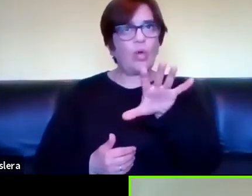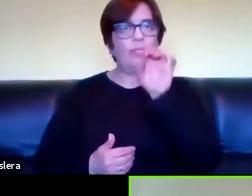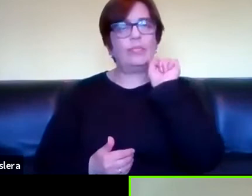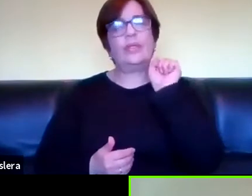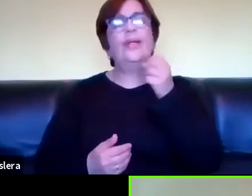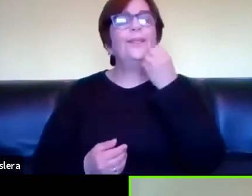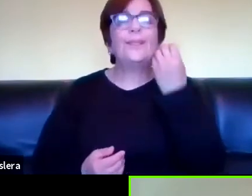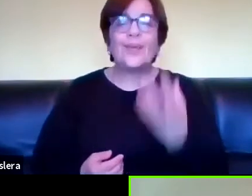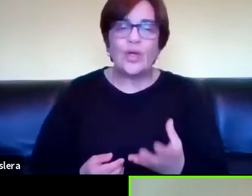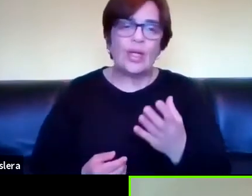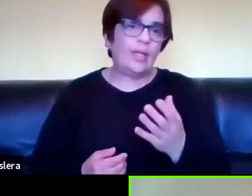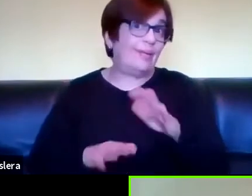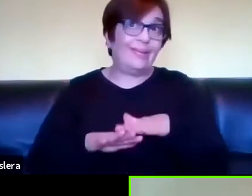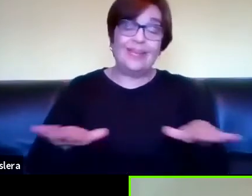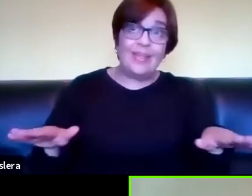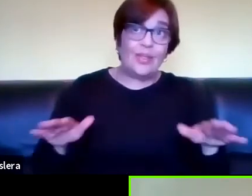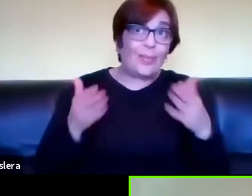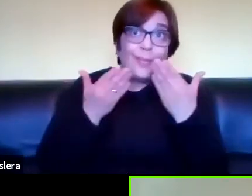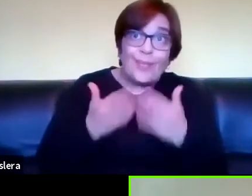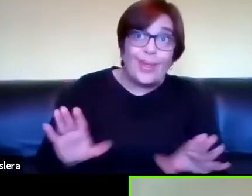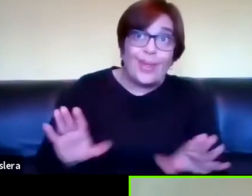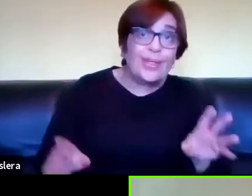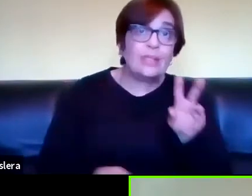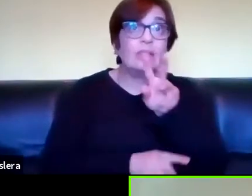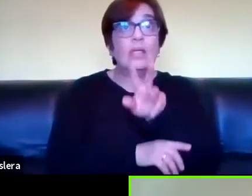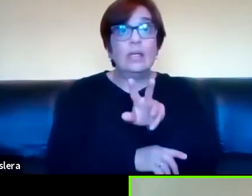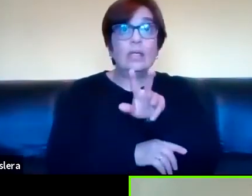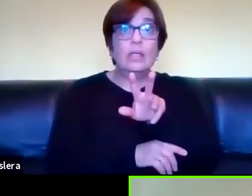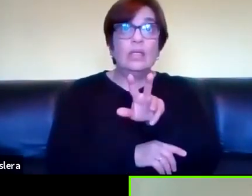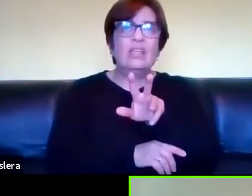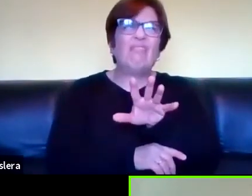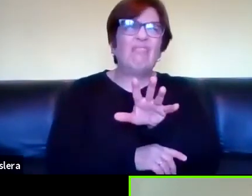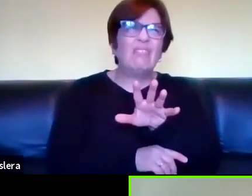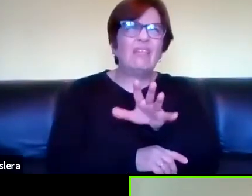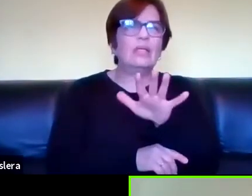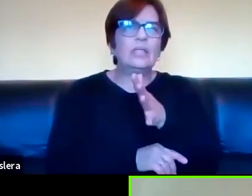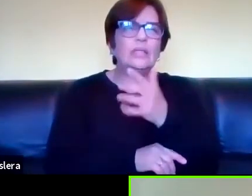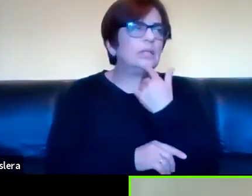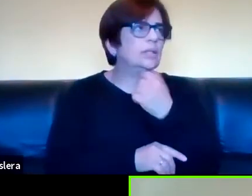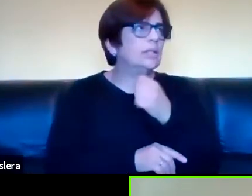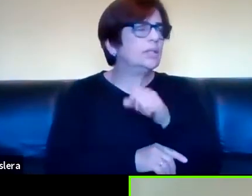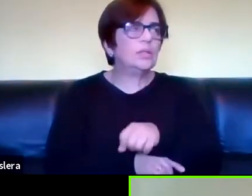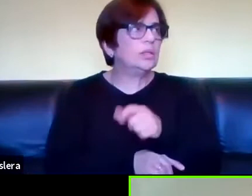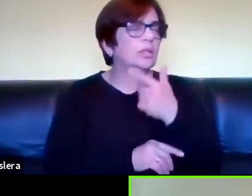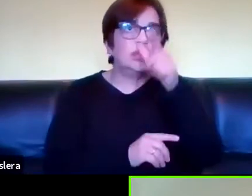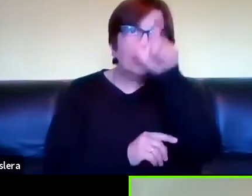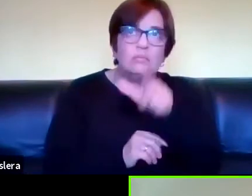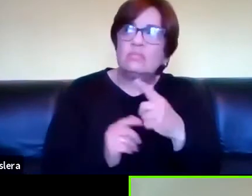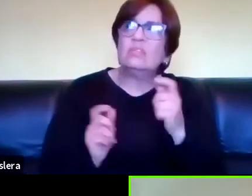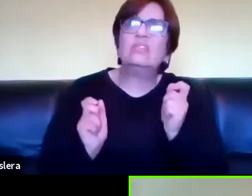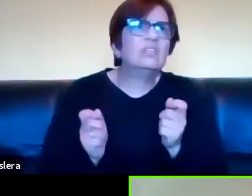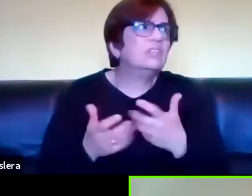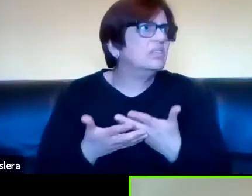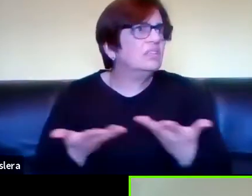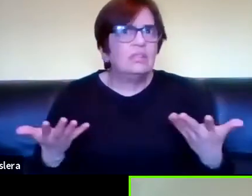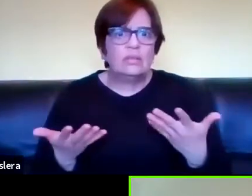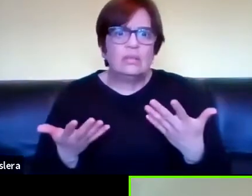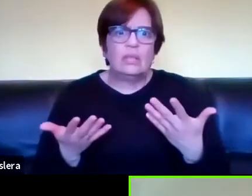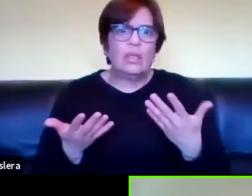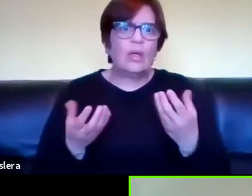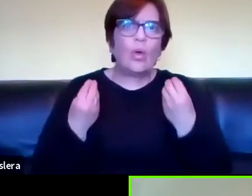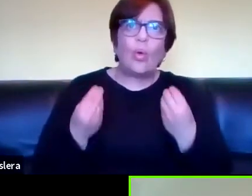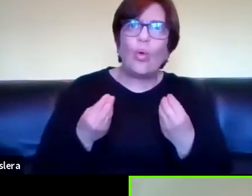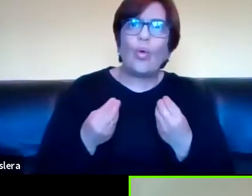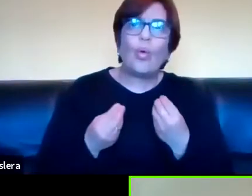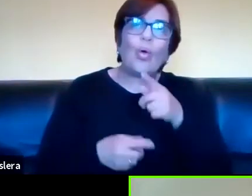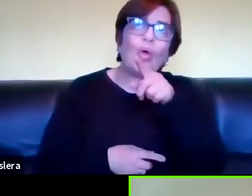puede pasar a un niño inicialmente es ¿qué es esto? ¿no tengo al enunciador adelante? ¿cómo yo me tengo ¿cómo puede ser que yo